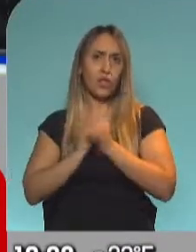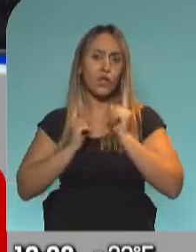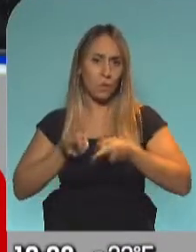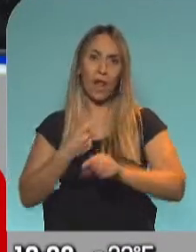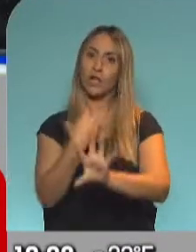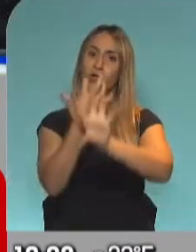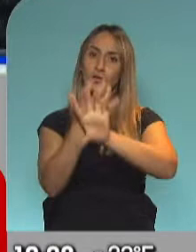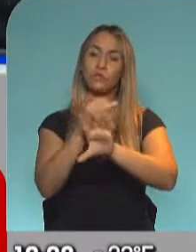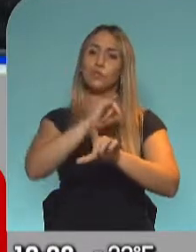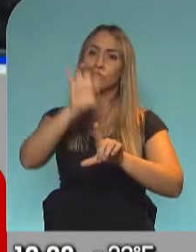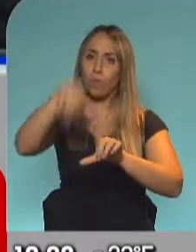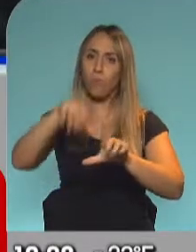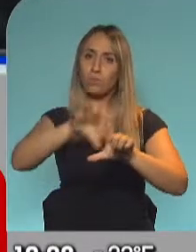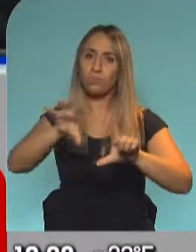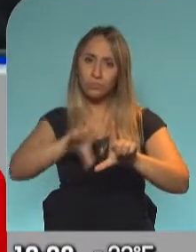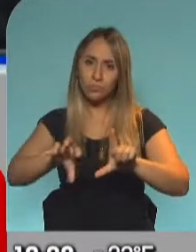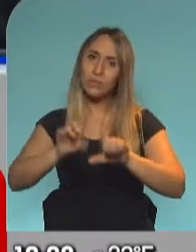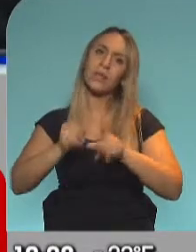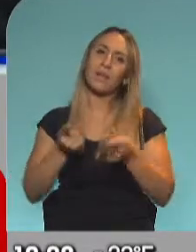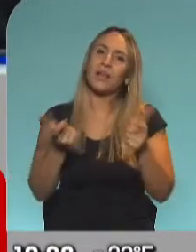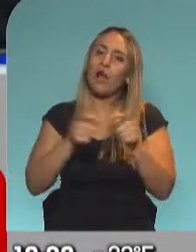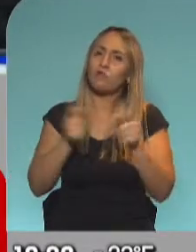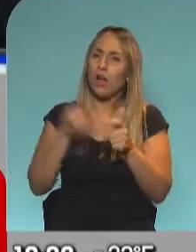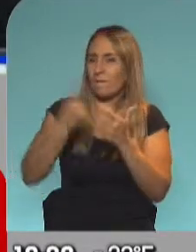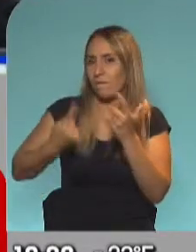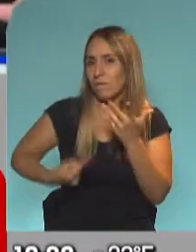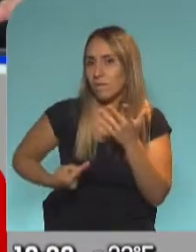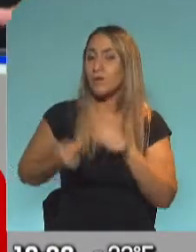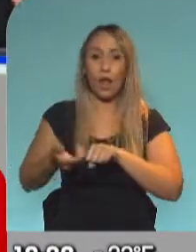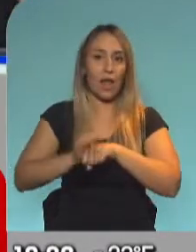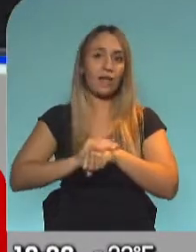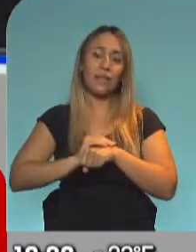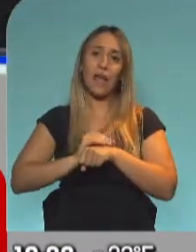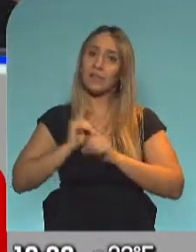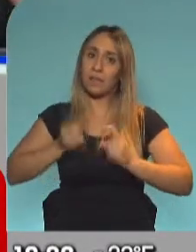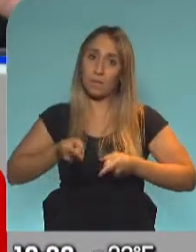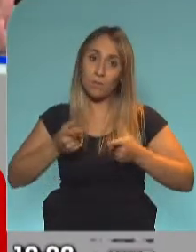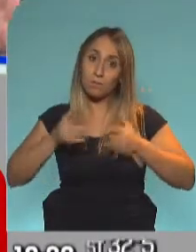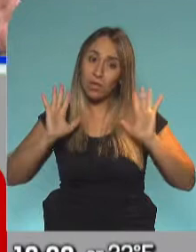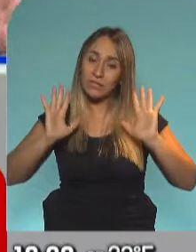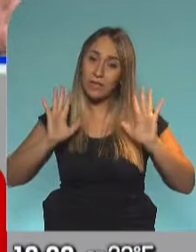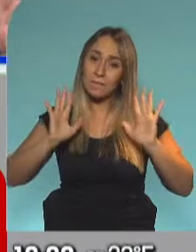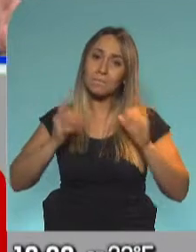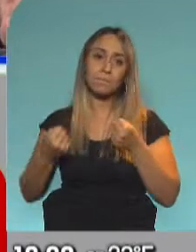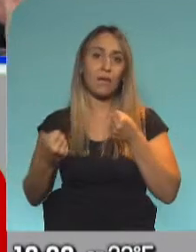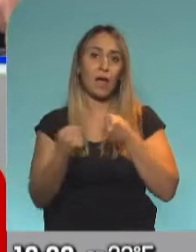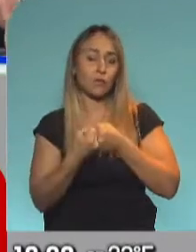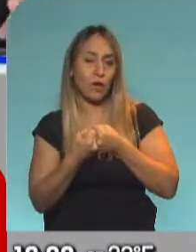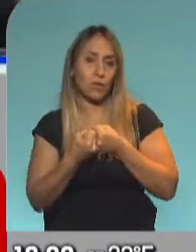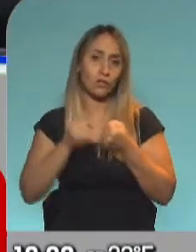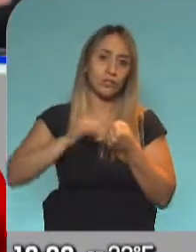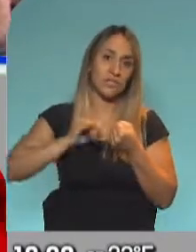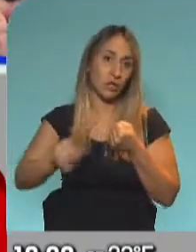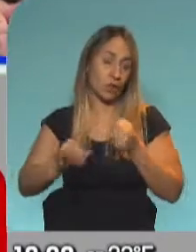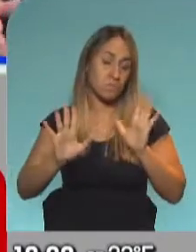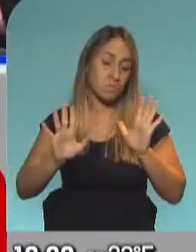participa de algunas reuniones desde su casa. Horacio Rodríguez Larreta también sería otro de los que podría o no plegarse a esta decisión,